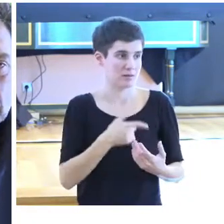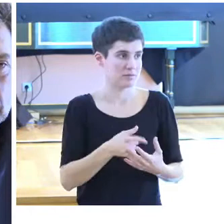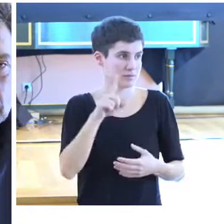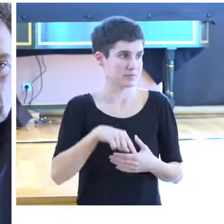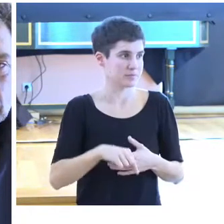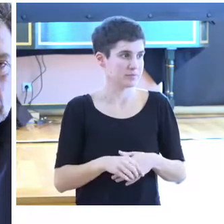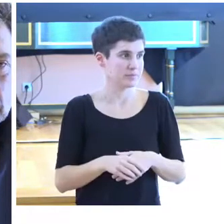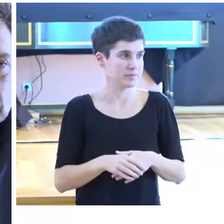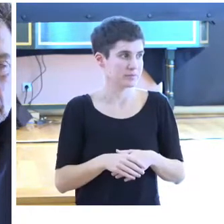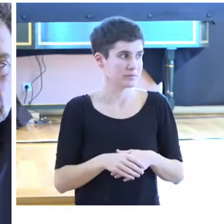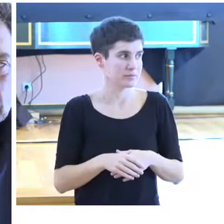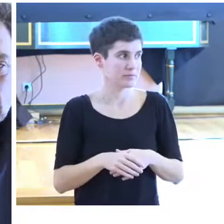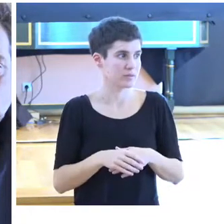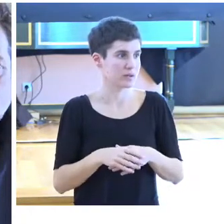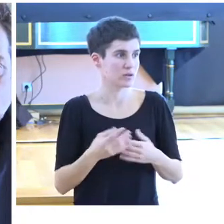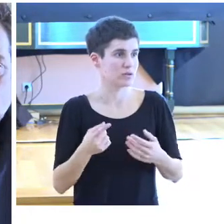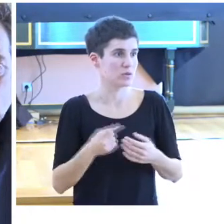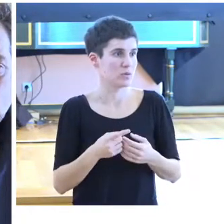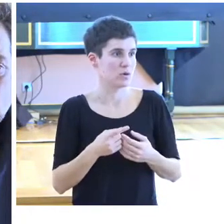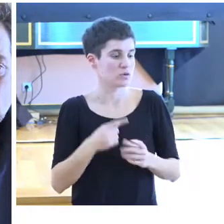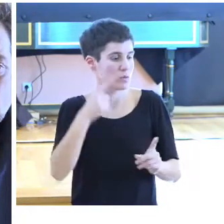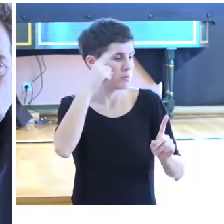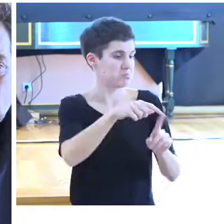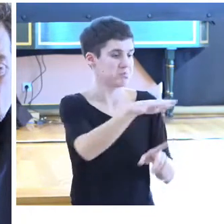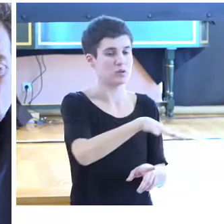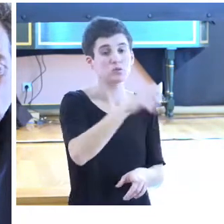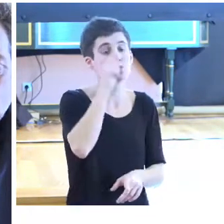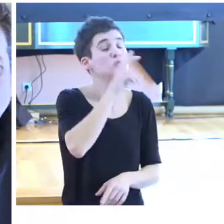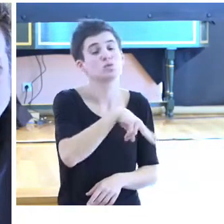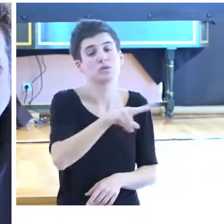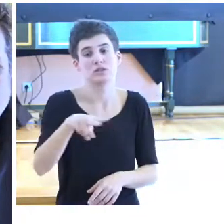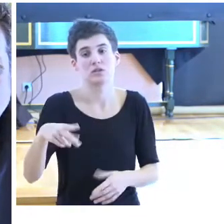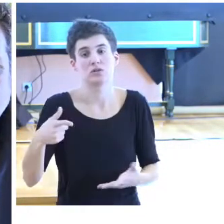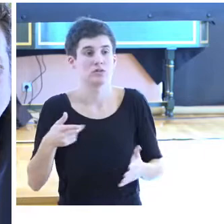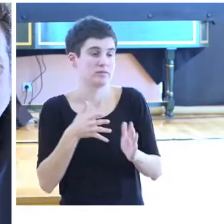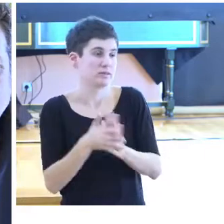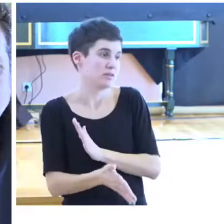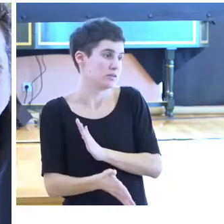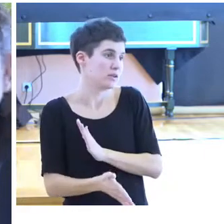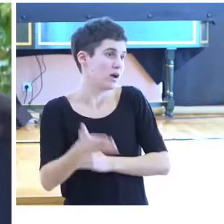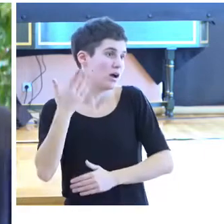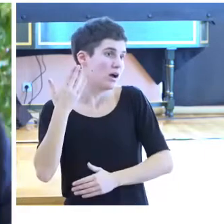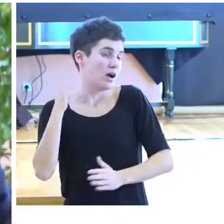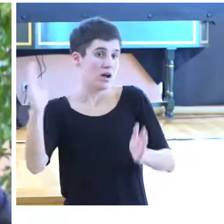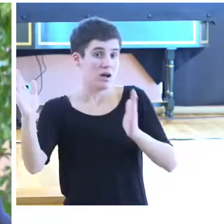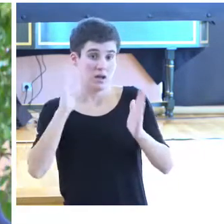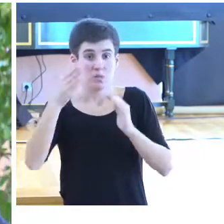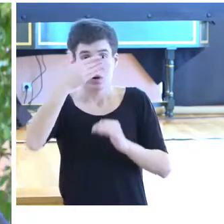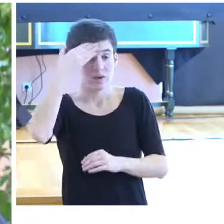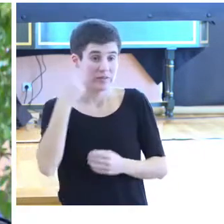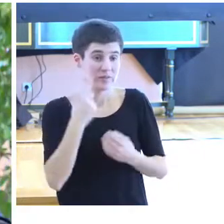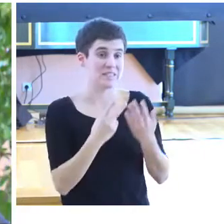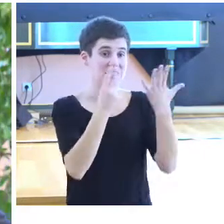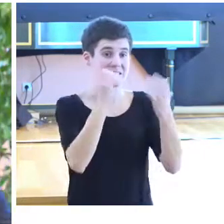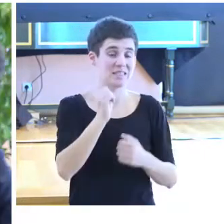El hecho de que sea una destinación turística implica de que en las épocas de verano hay más de 60.000